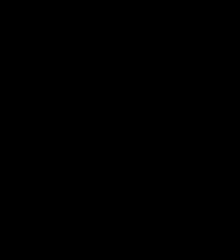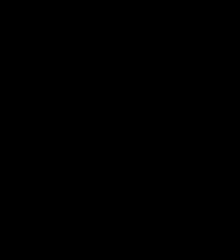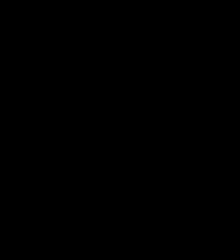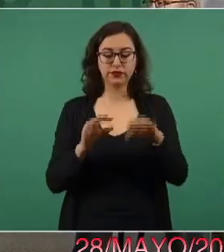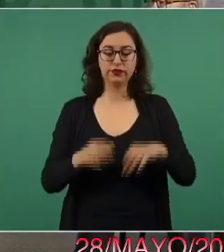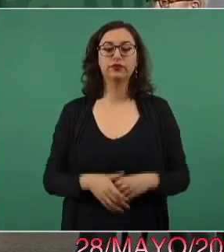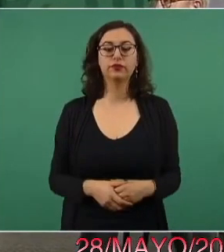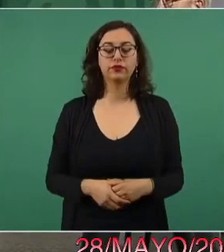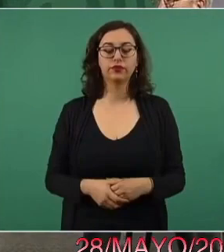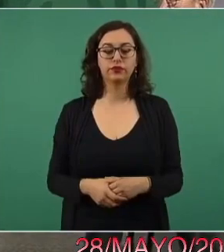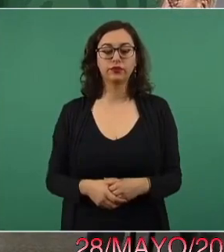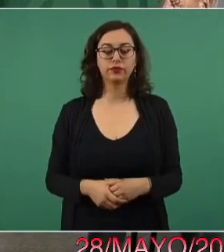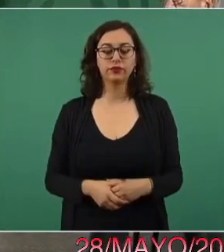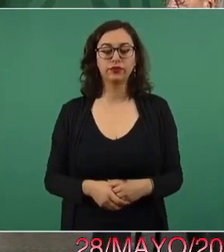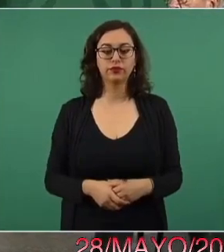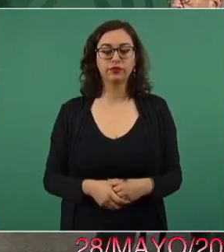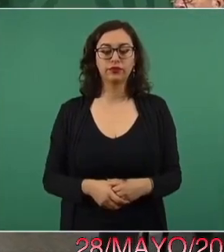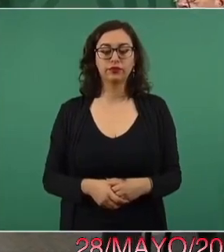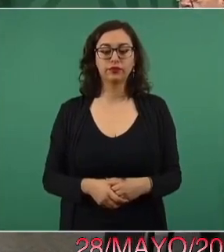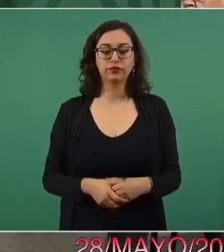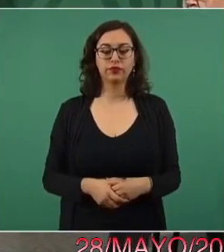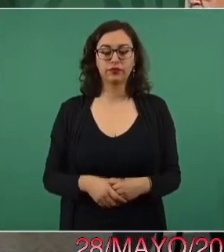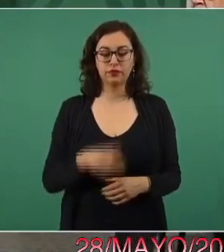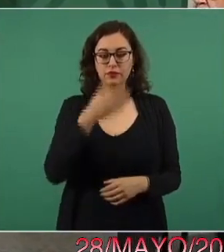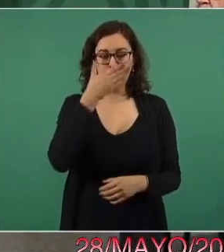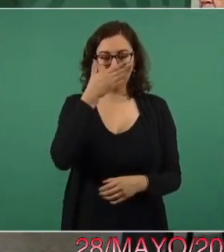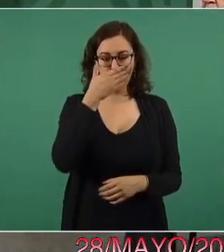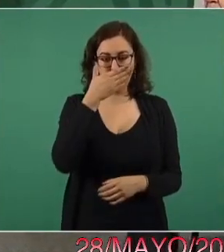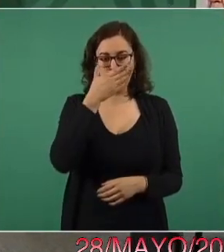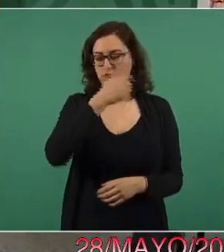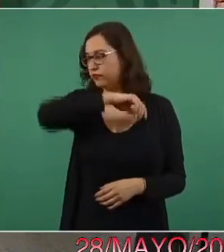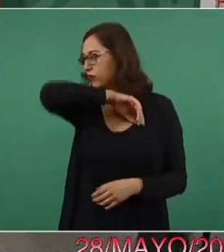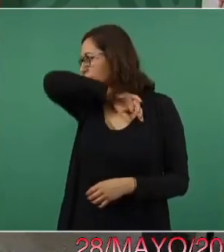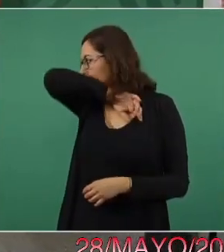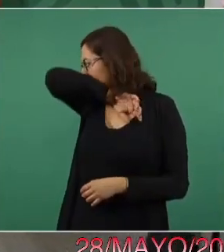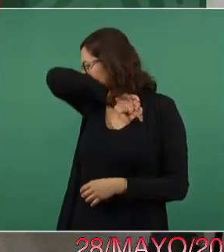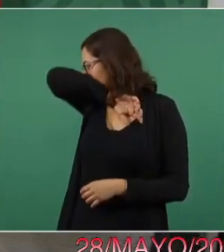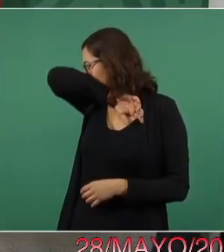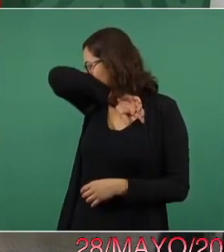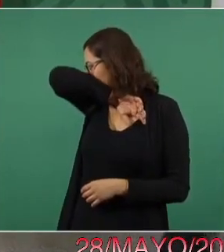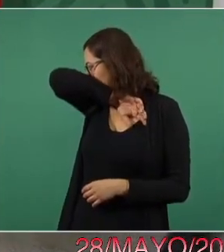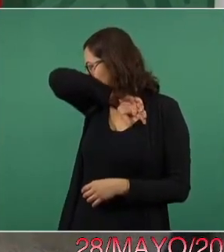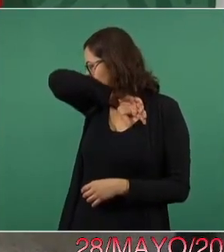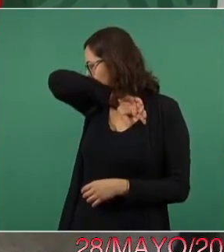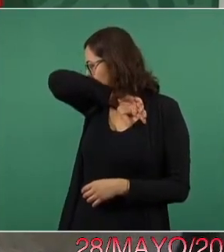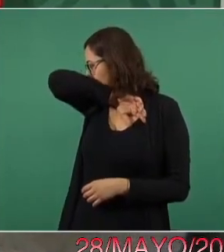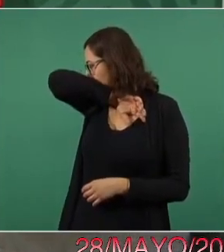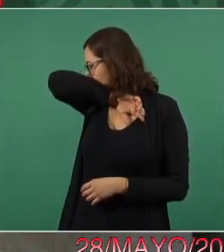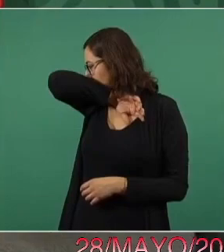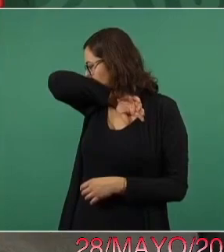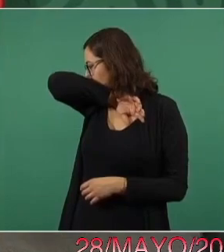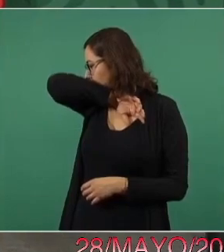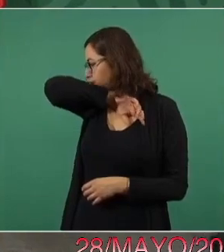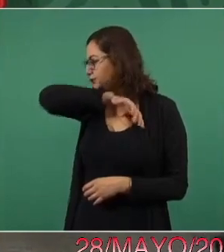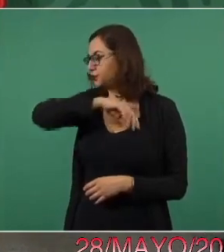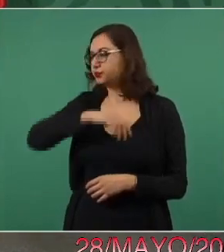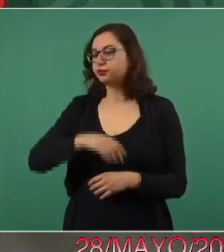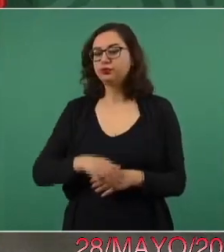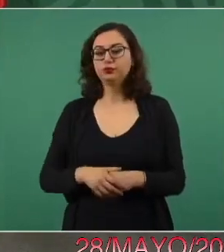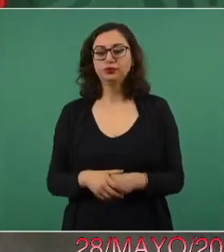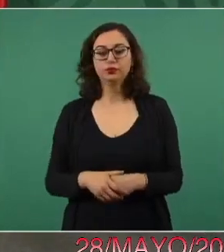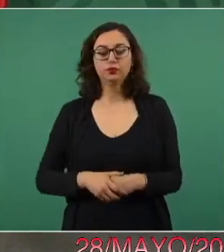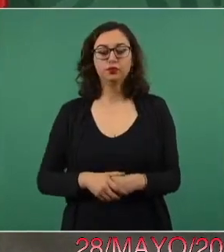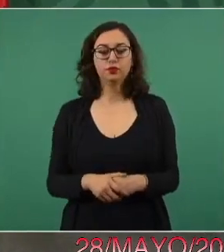Se está avanzando. Ya se ha dicho que